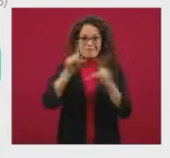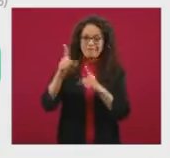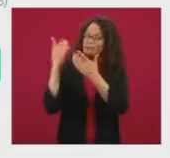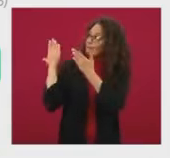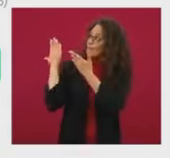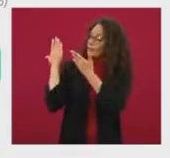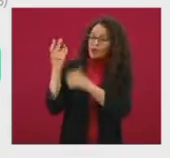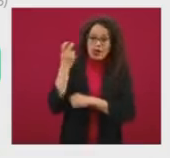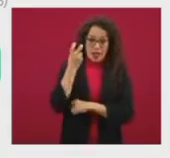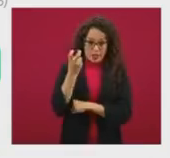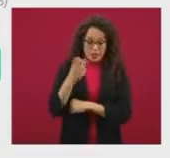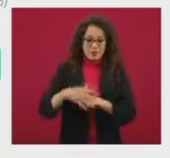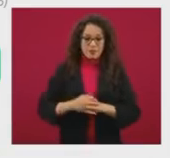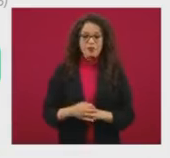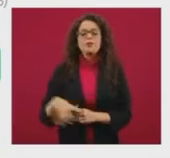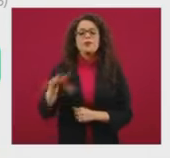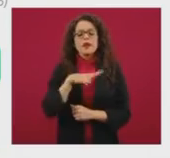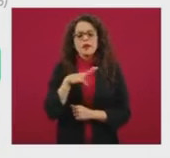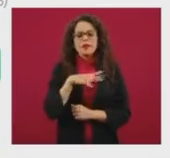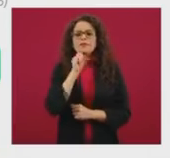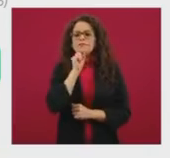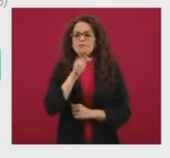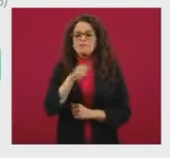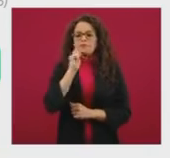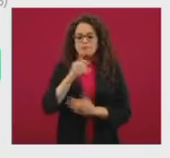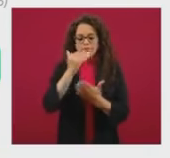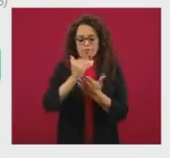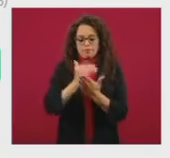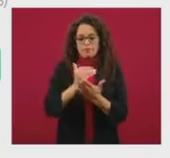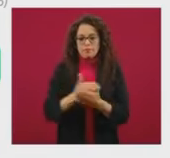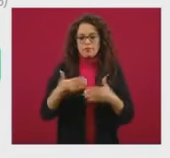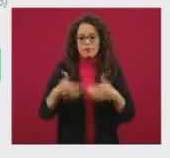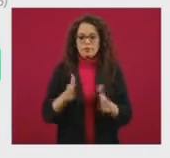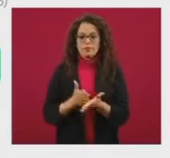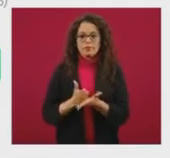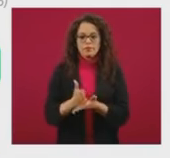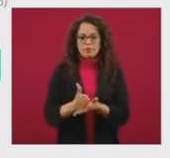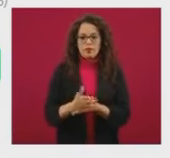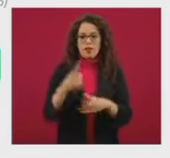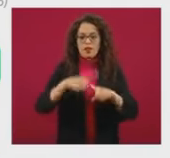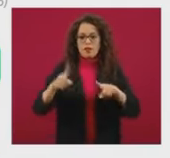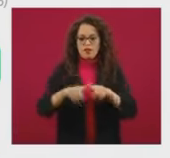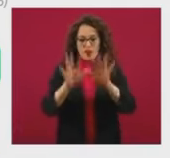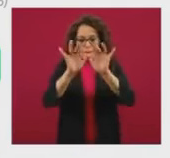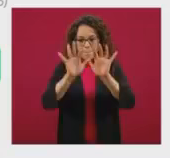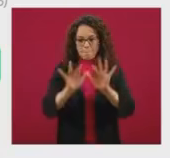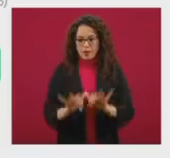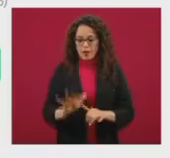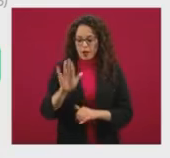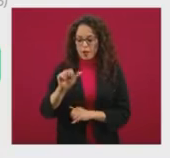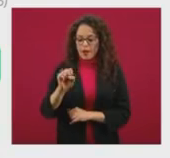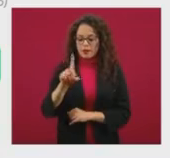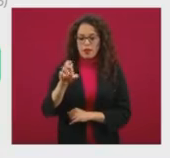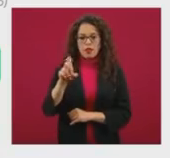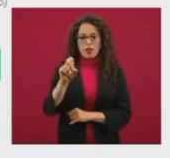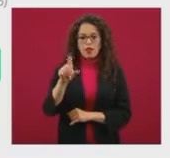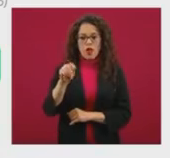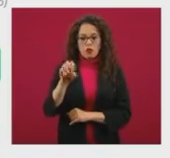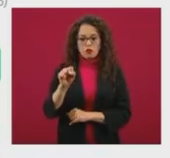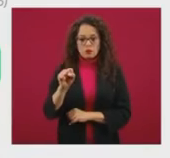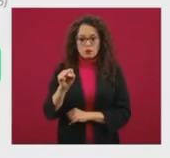irán apareciendo ahí los elementos de acceso a las bases de datos. Desde la ENSANUD